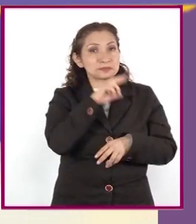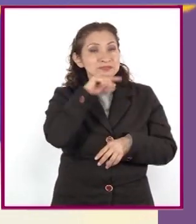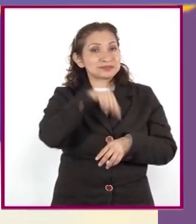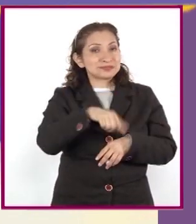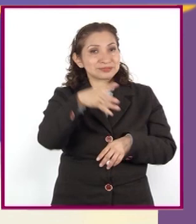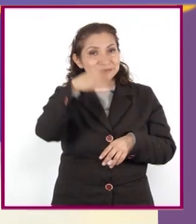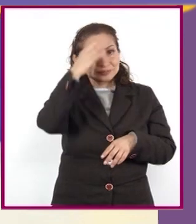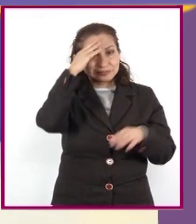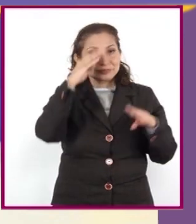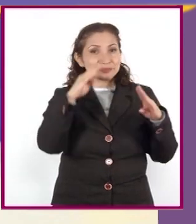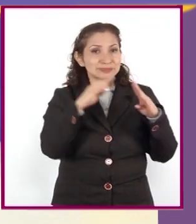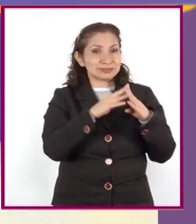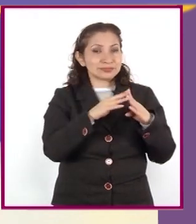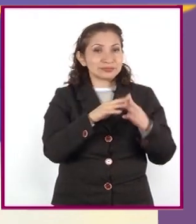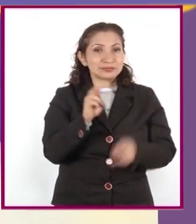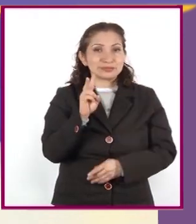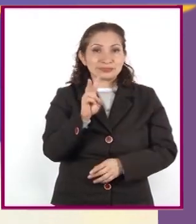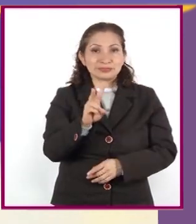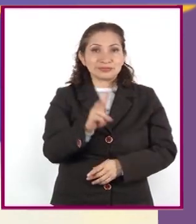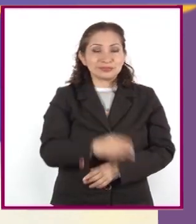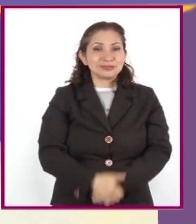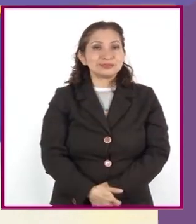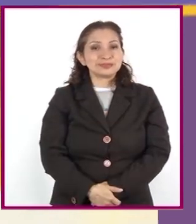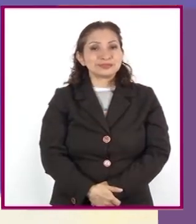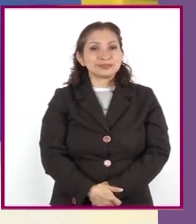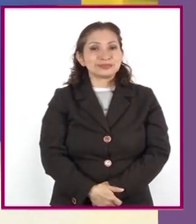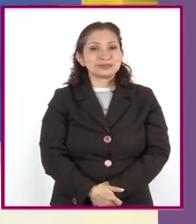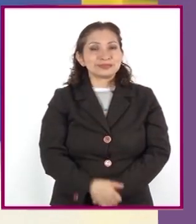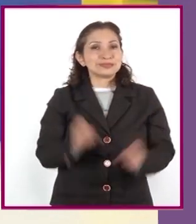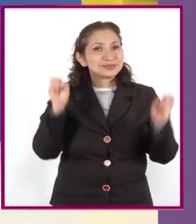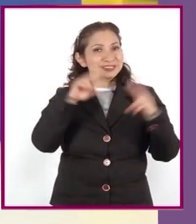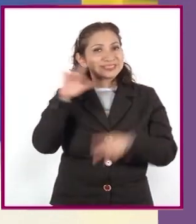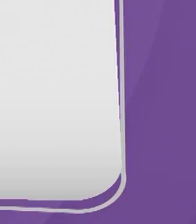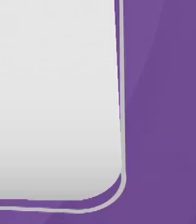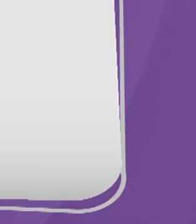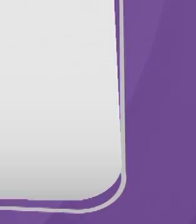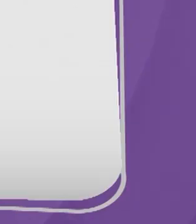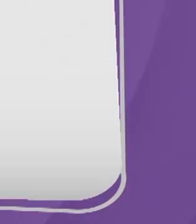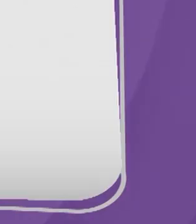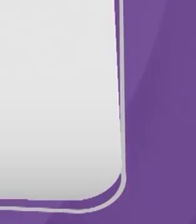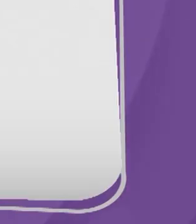aquí en Aprende en Casa 2. ¡Hasta la próxima!